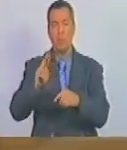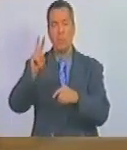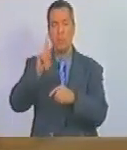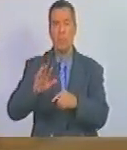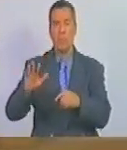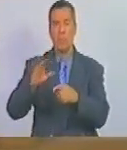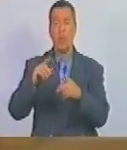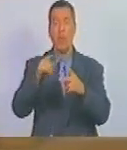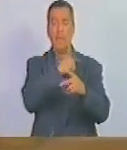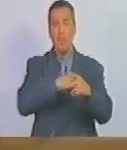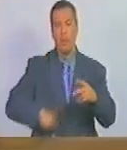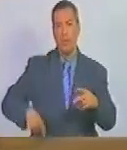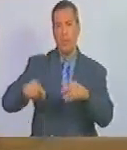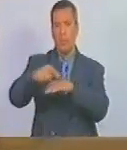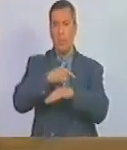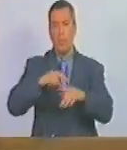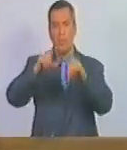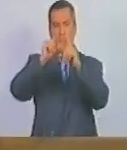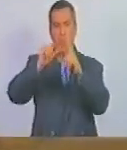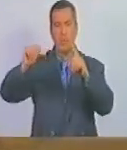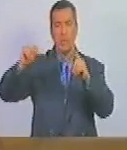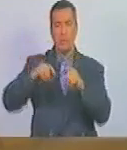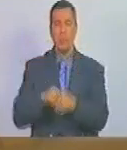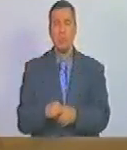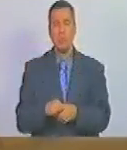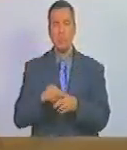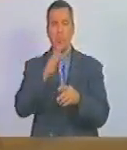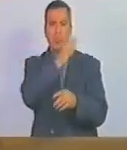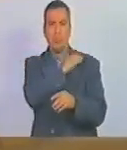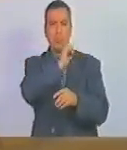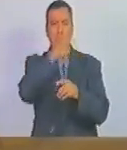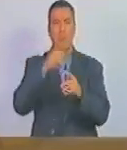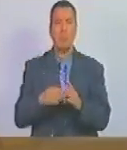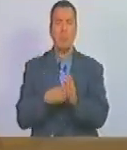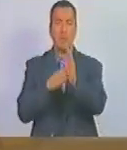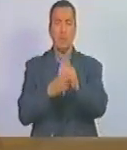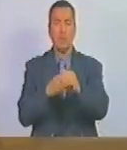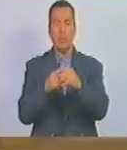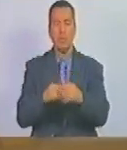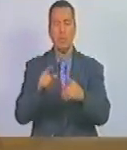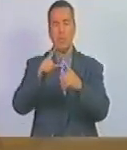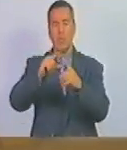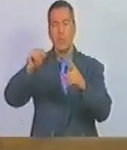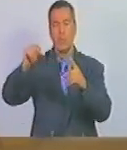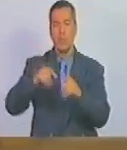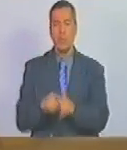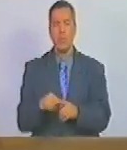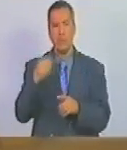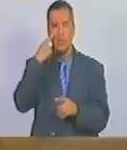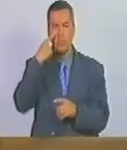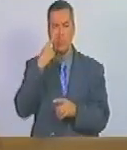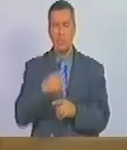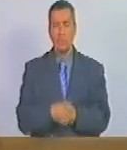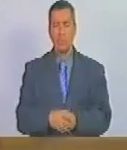perdón la presidencia del estado palestino la jefatura del estado de palestino fíjense